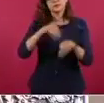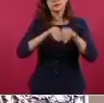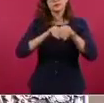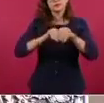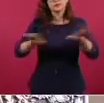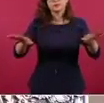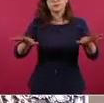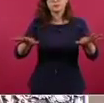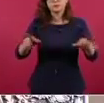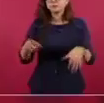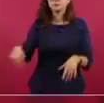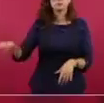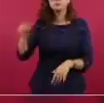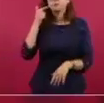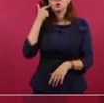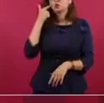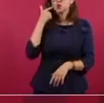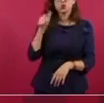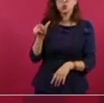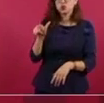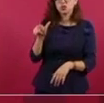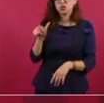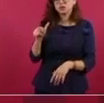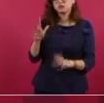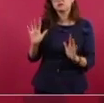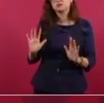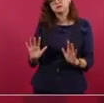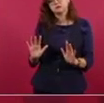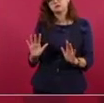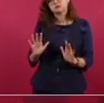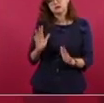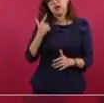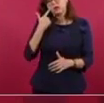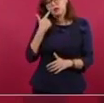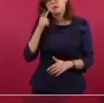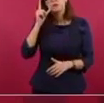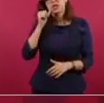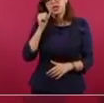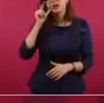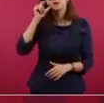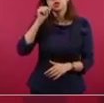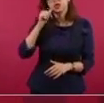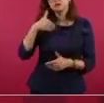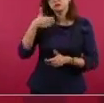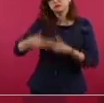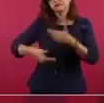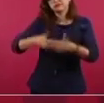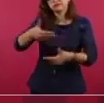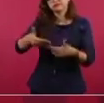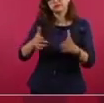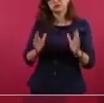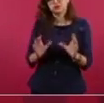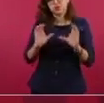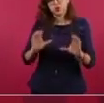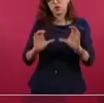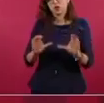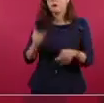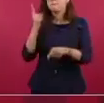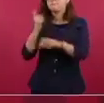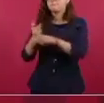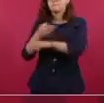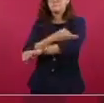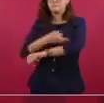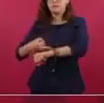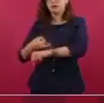si no se puede mañana, ha pasado mañana, pero estamos cuidando eso, o sea, no tomar